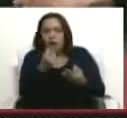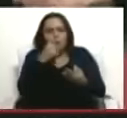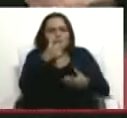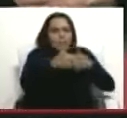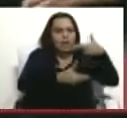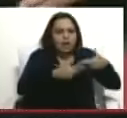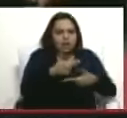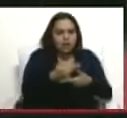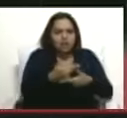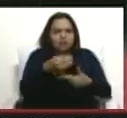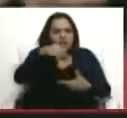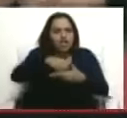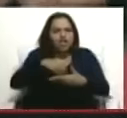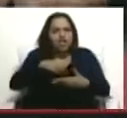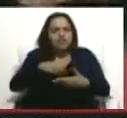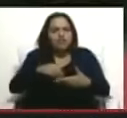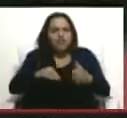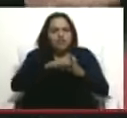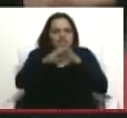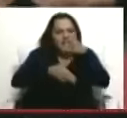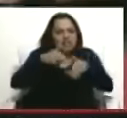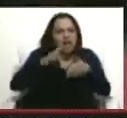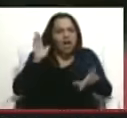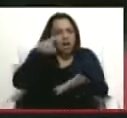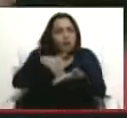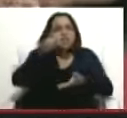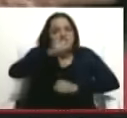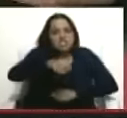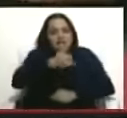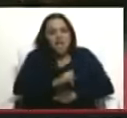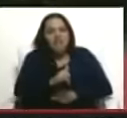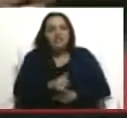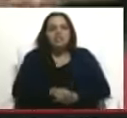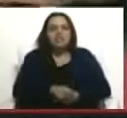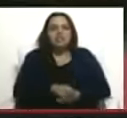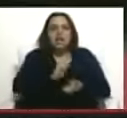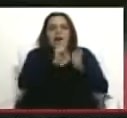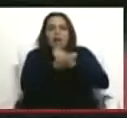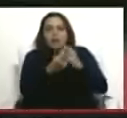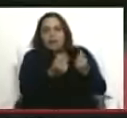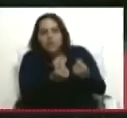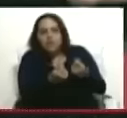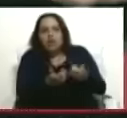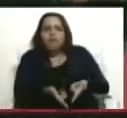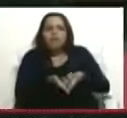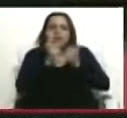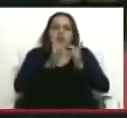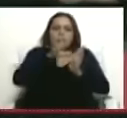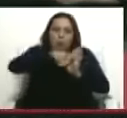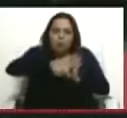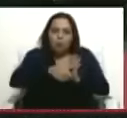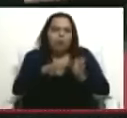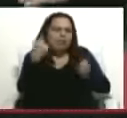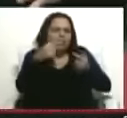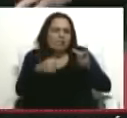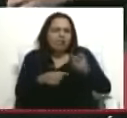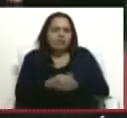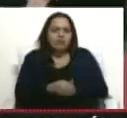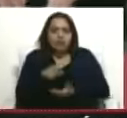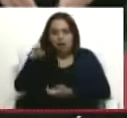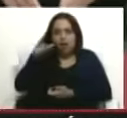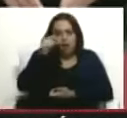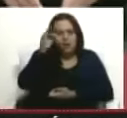parando el tren de Aragua sí habían cometido los ilícitos de lavado de dinero, legitimación de capitales, etc. Entonces, él, obviamente,